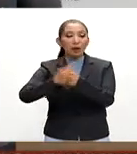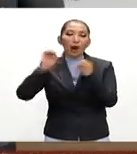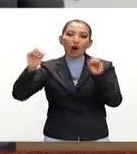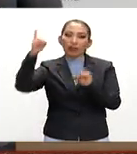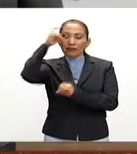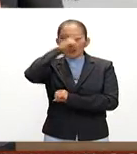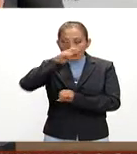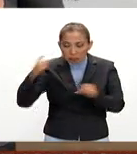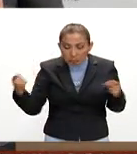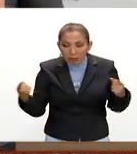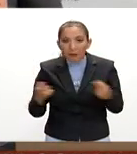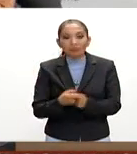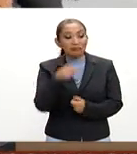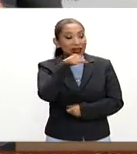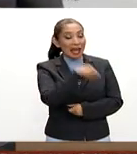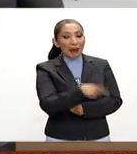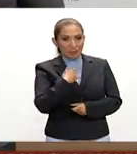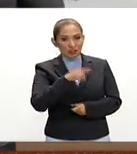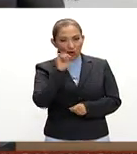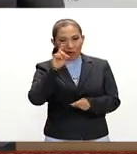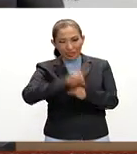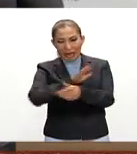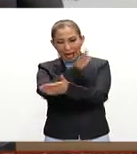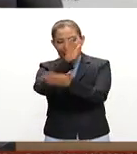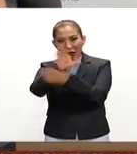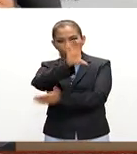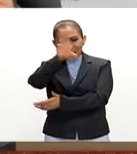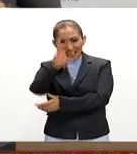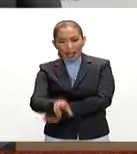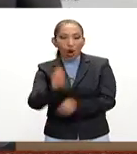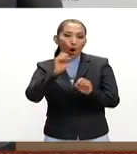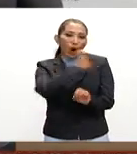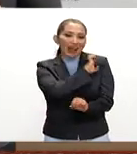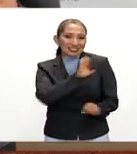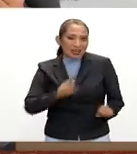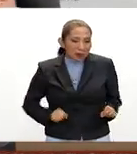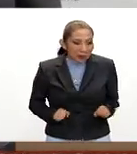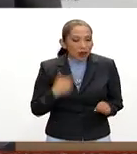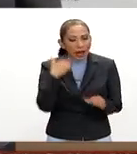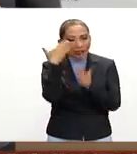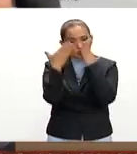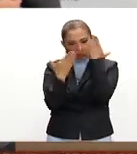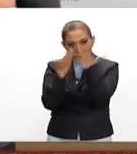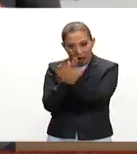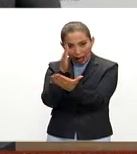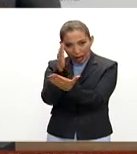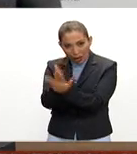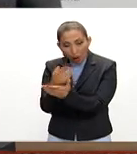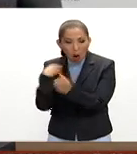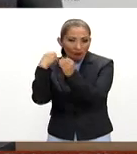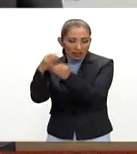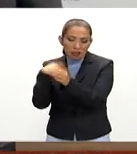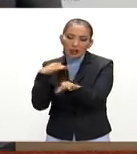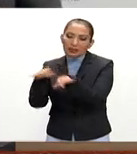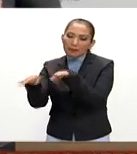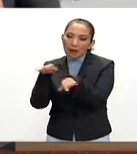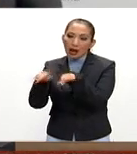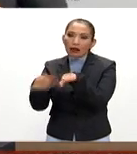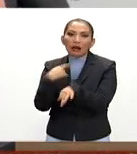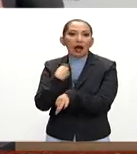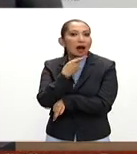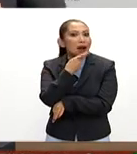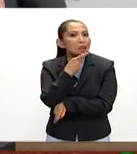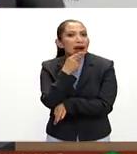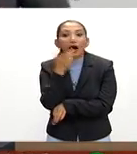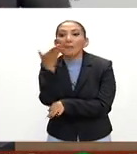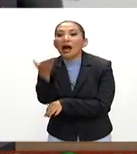dificultad para quienes vayan algún día a Costa Rica o El Salvador a estudiar o a labores de oficina que ni se los